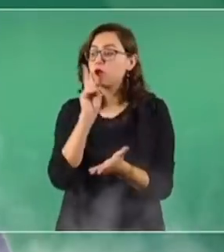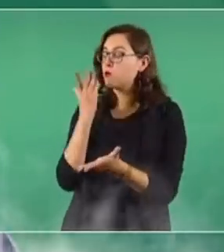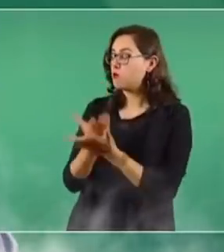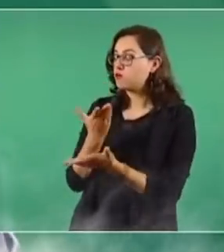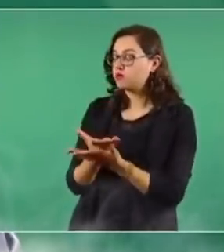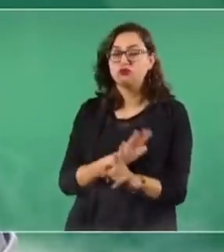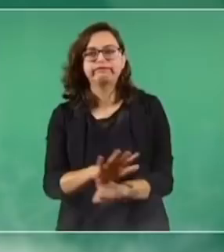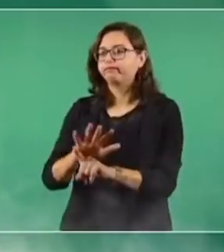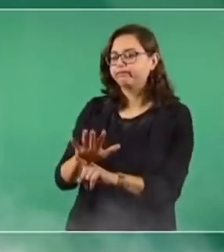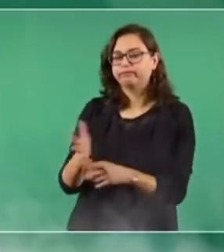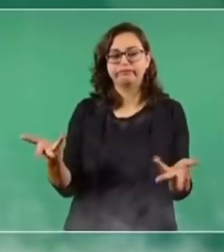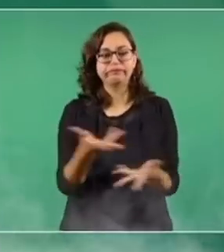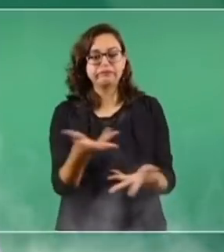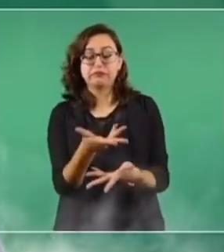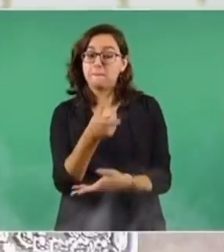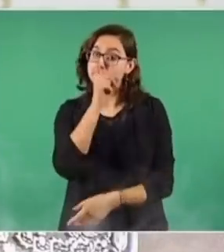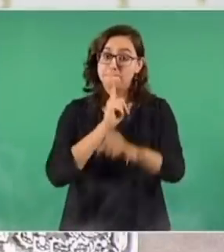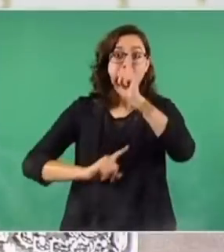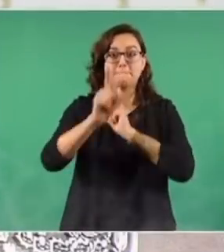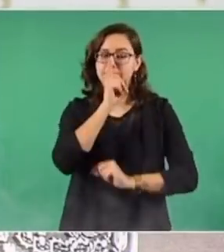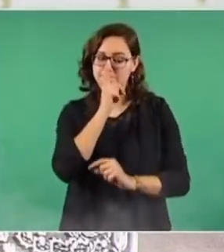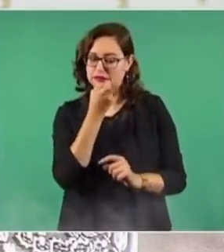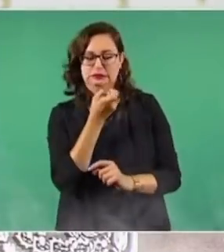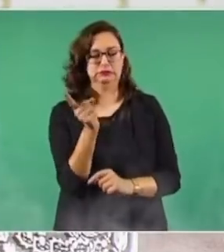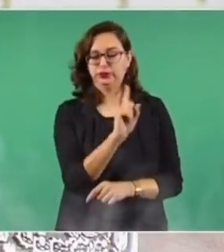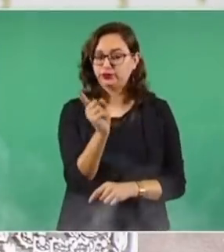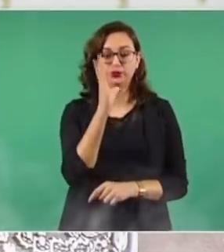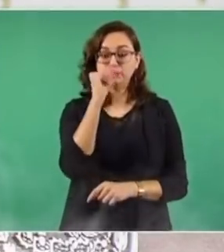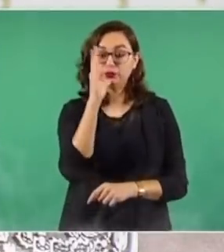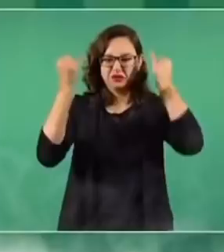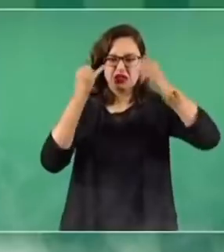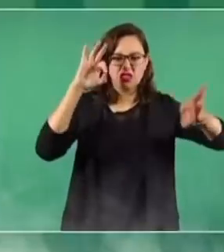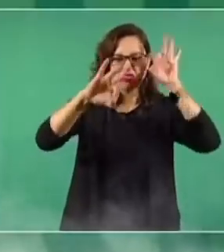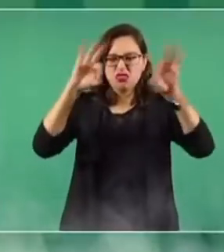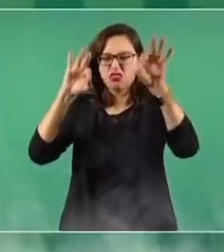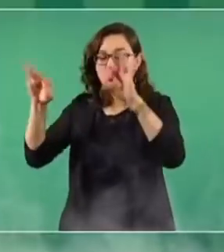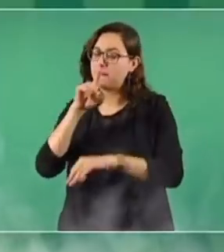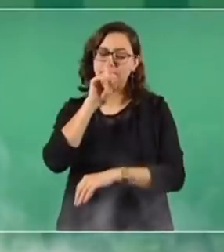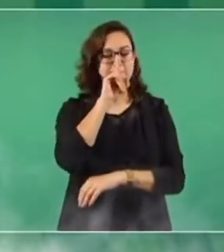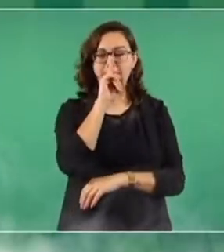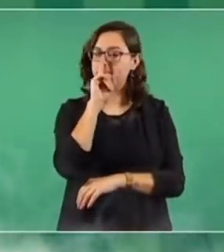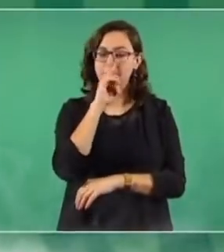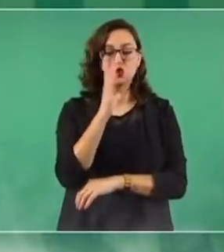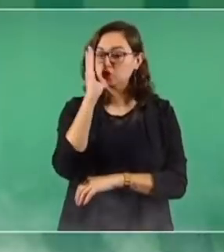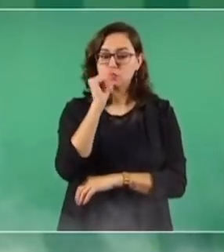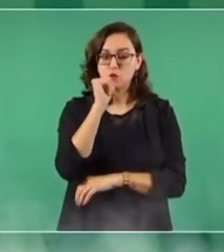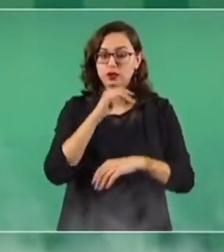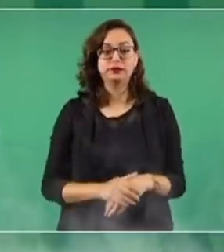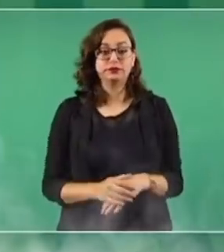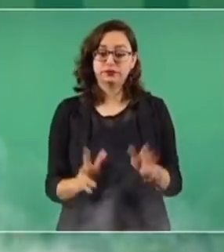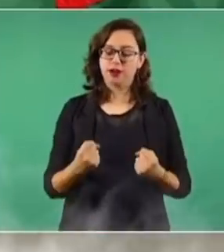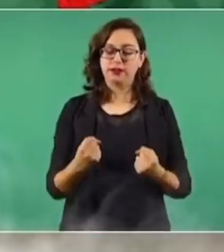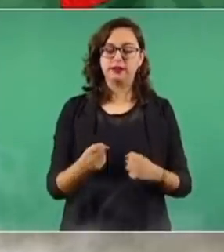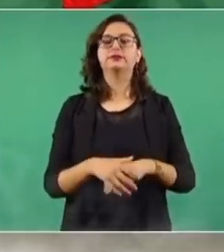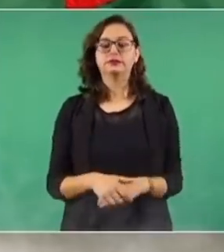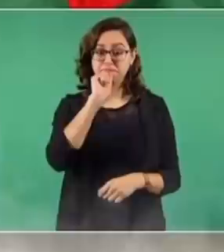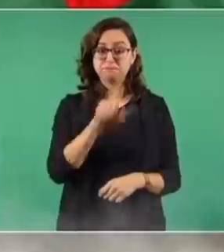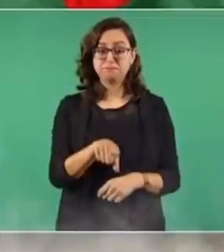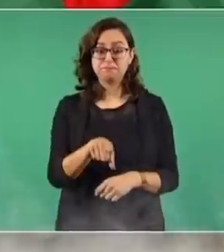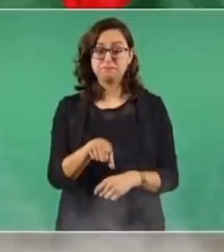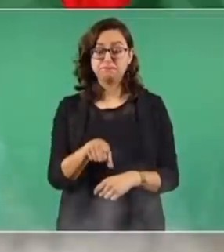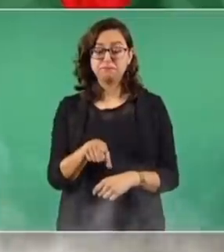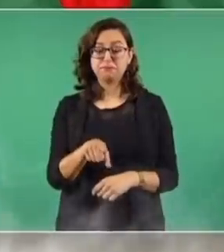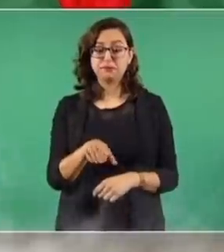convencerse. Tiene que persuadirse. No se puede mentir. No se puede ser tendencioso. No puede tener el control de los medios de comunicación. Y además,